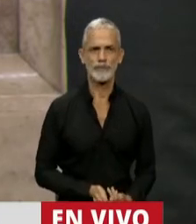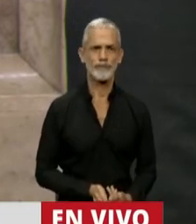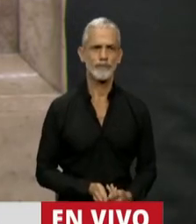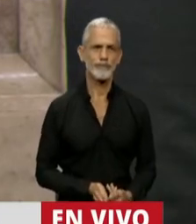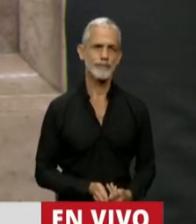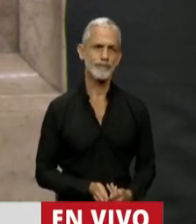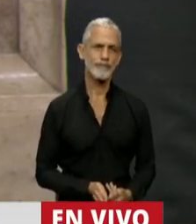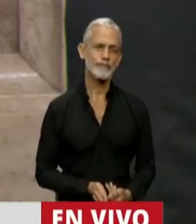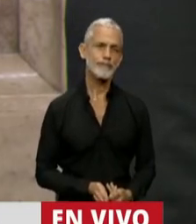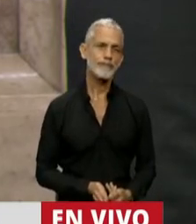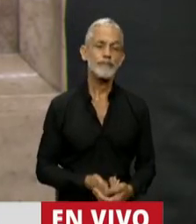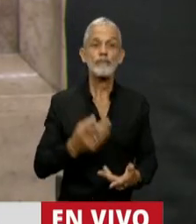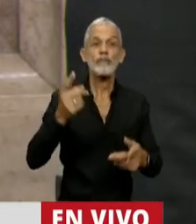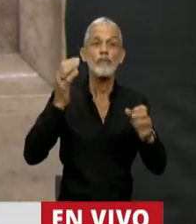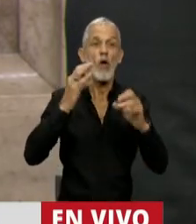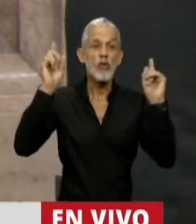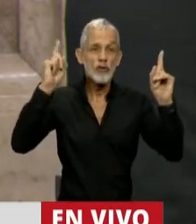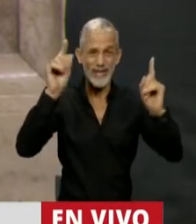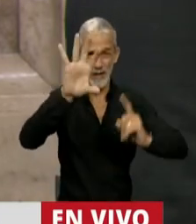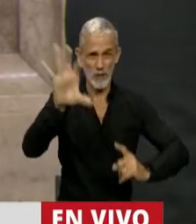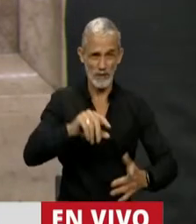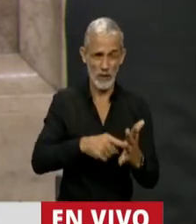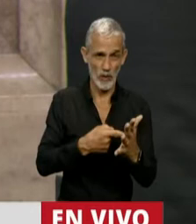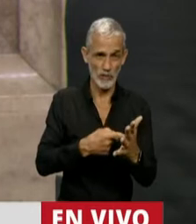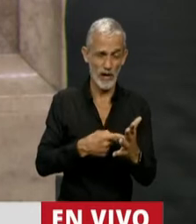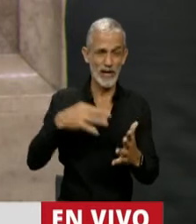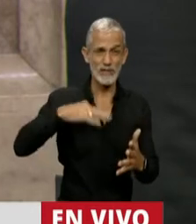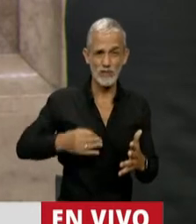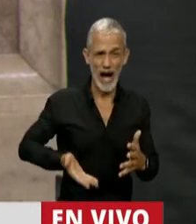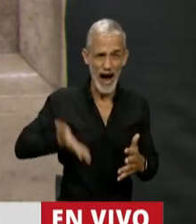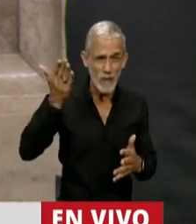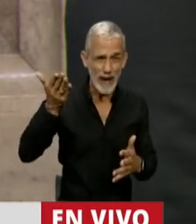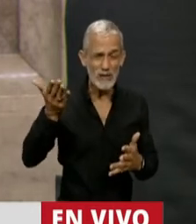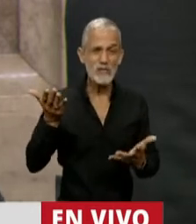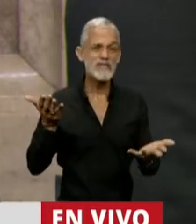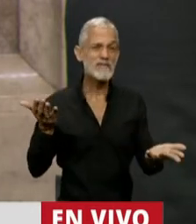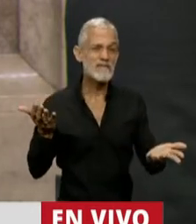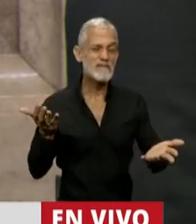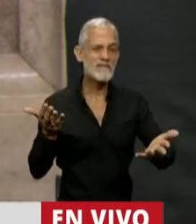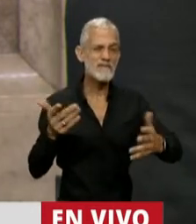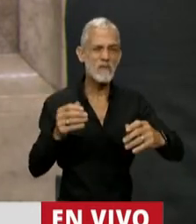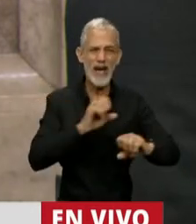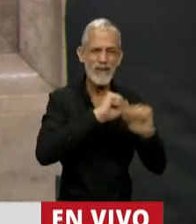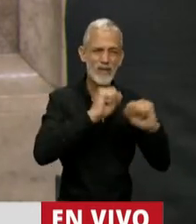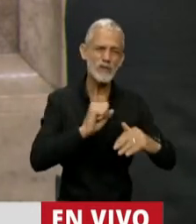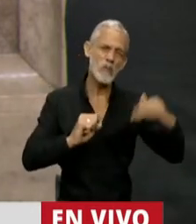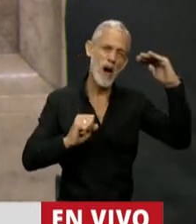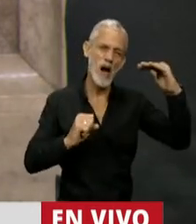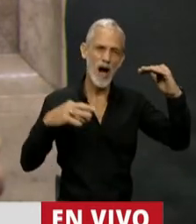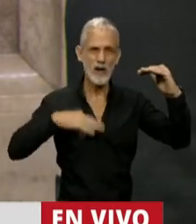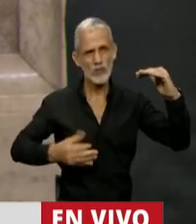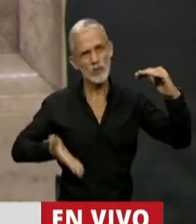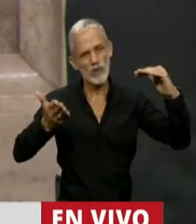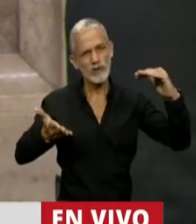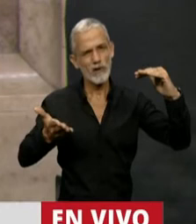Bueno, los docentes de la provincia de Buenos Aires, aumentos realmente muy por debajo de la inflación, muy